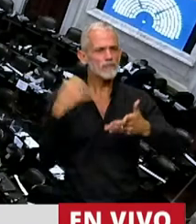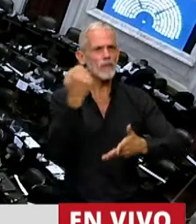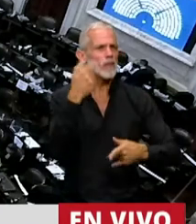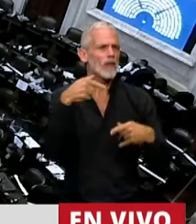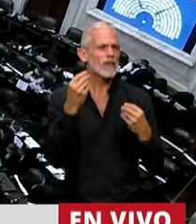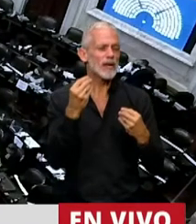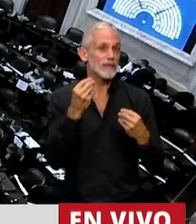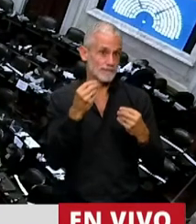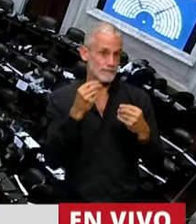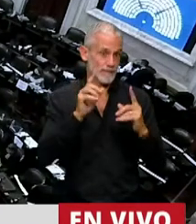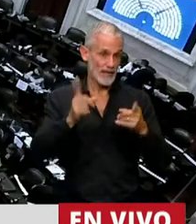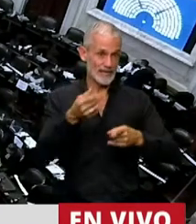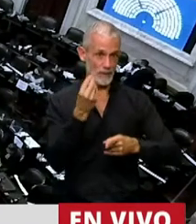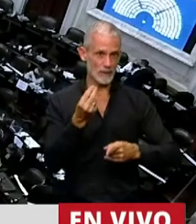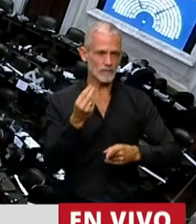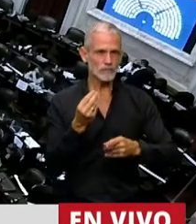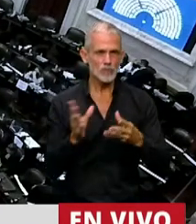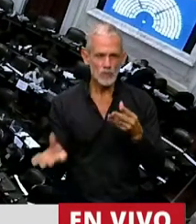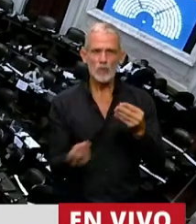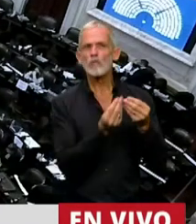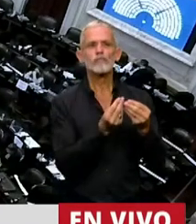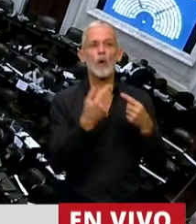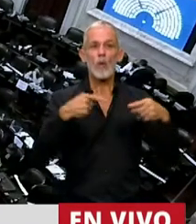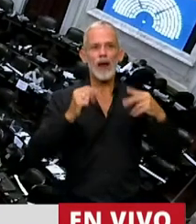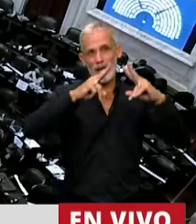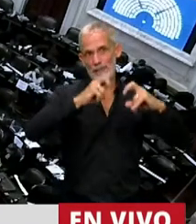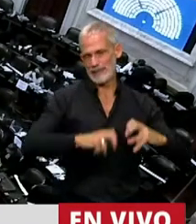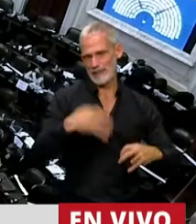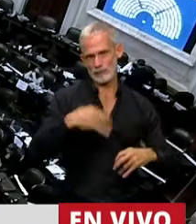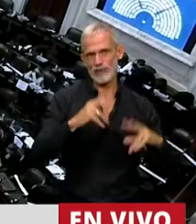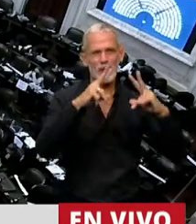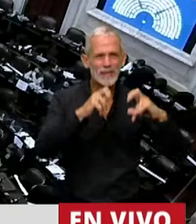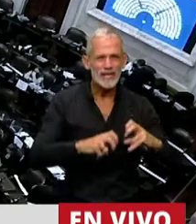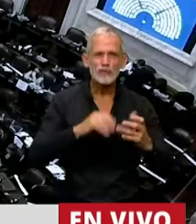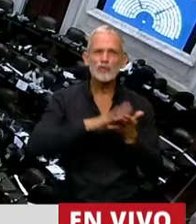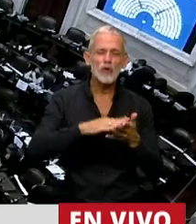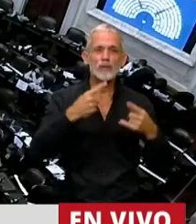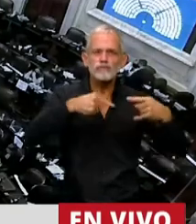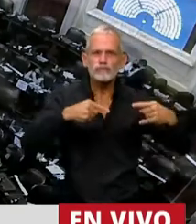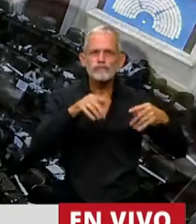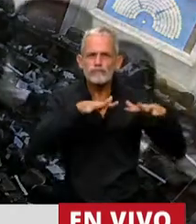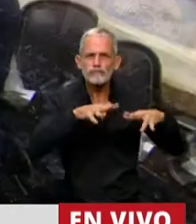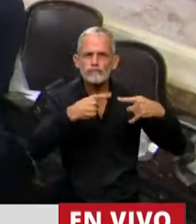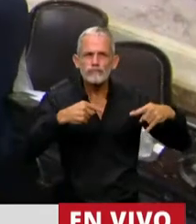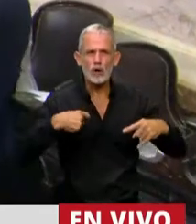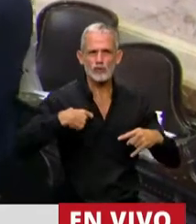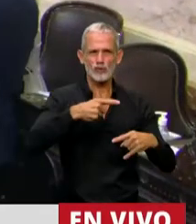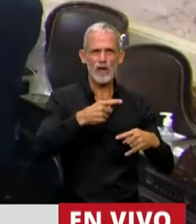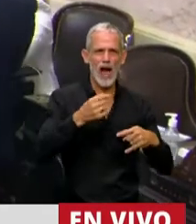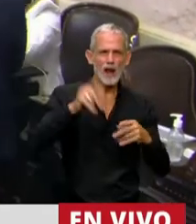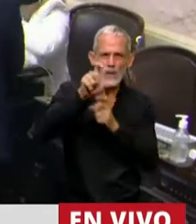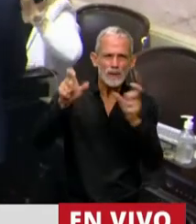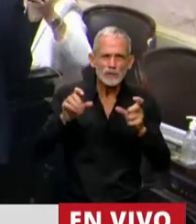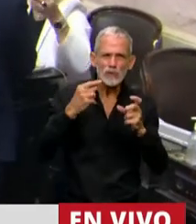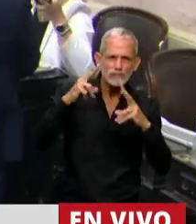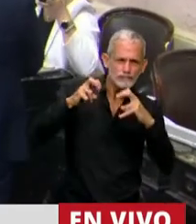además, complementar esto con la investigación en materia social, en materia humana,